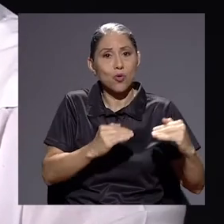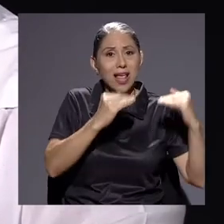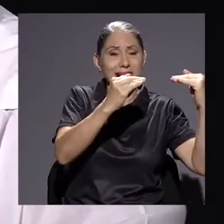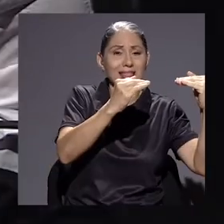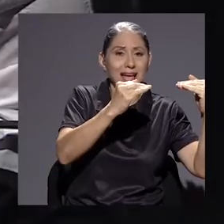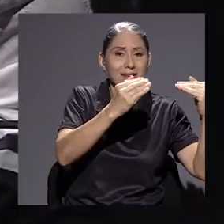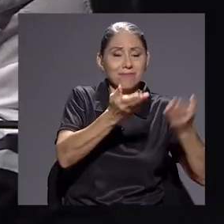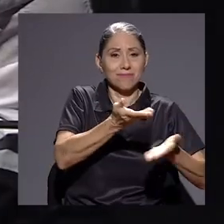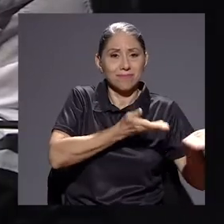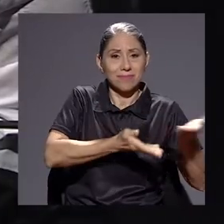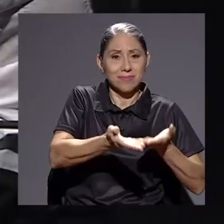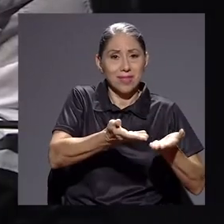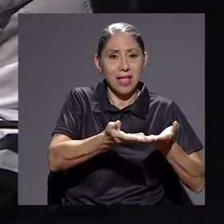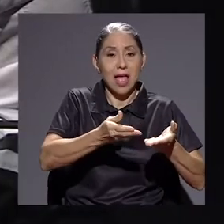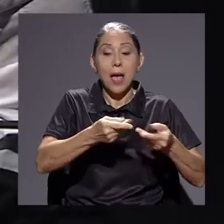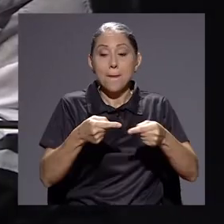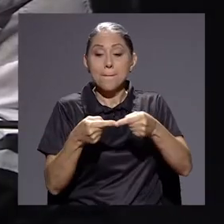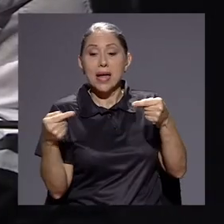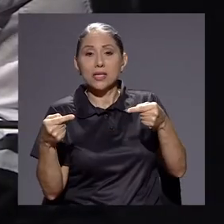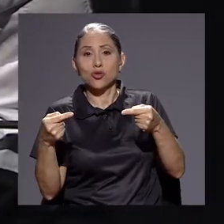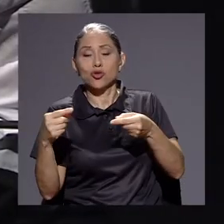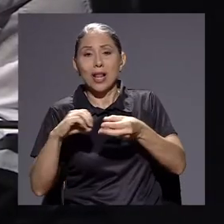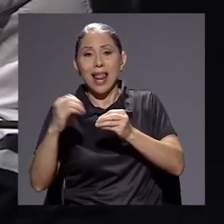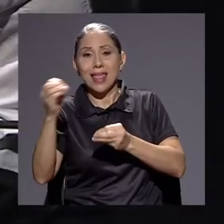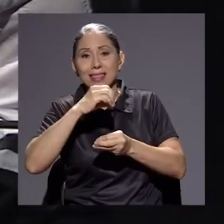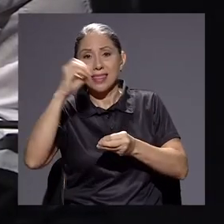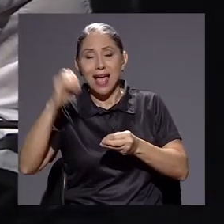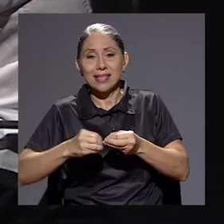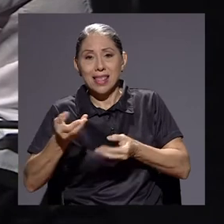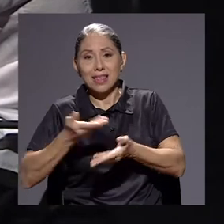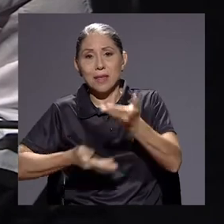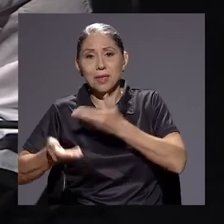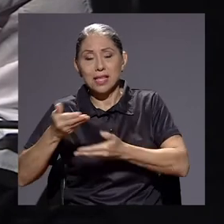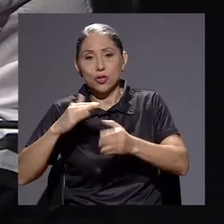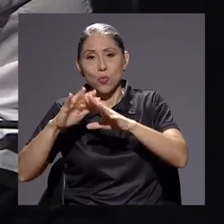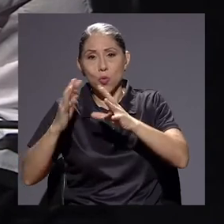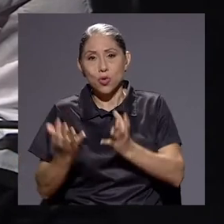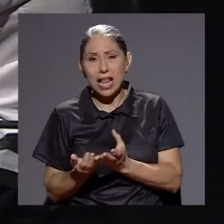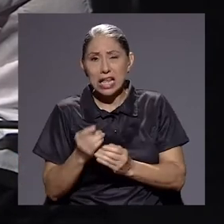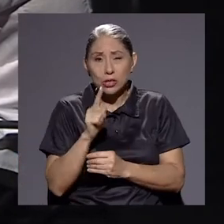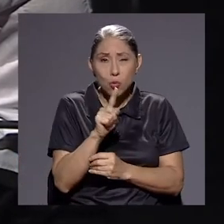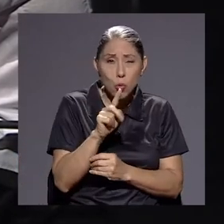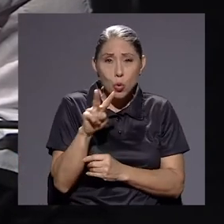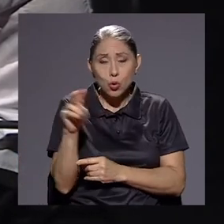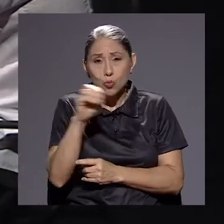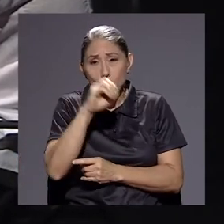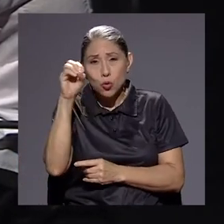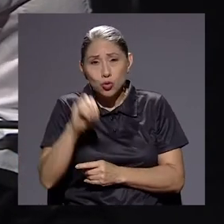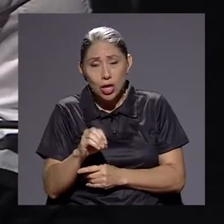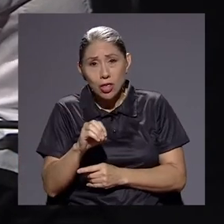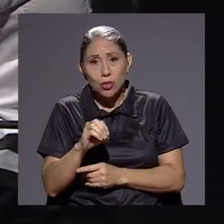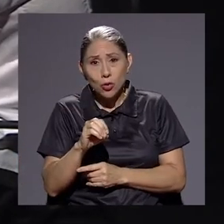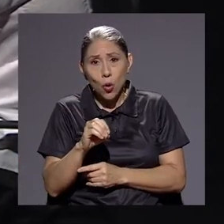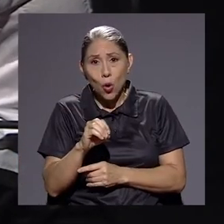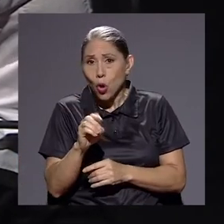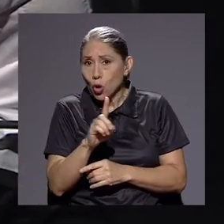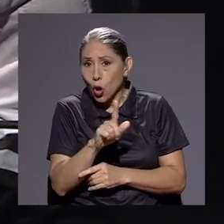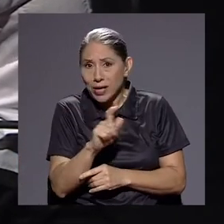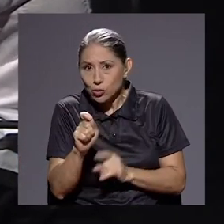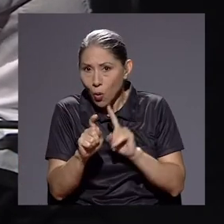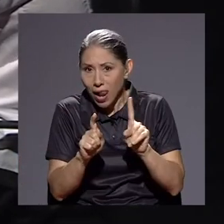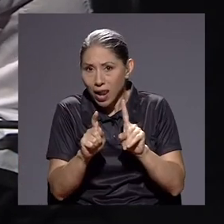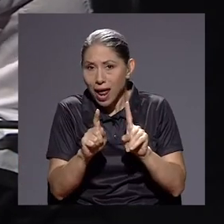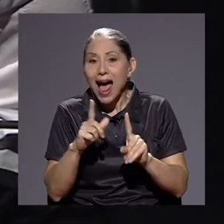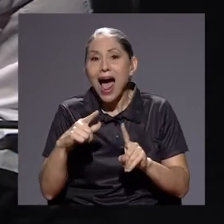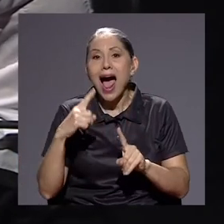versus la tasa de intermediación mundial que llega a veces al 1 o 2% mensual, señoras, anual.